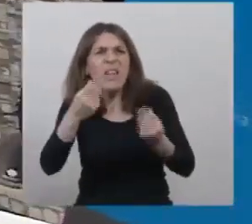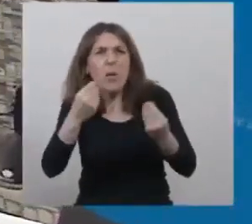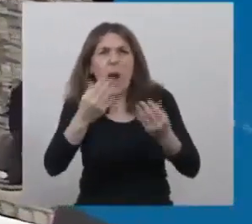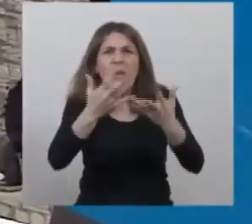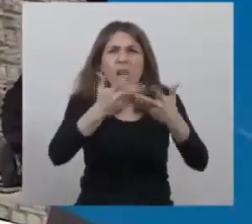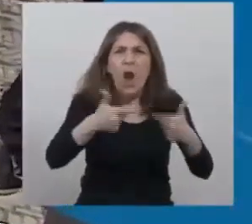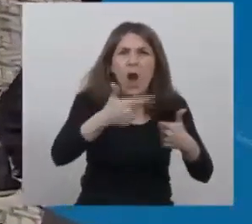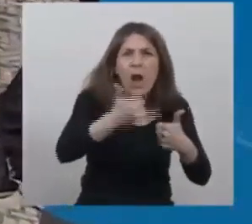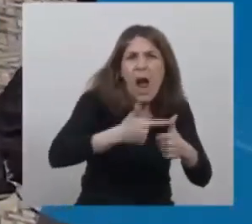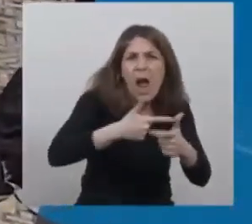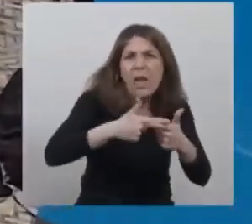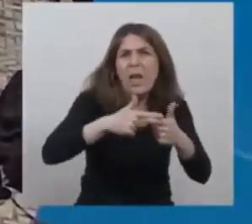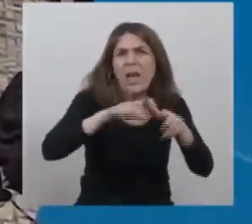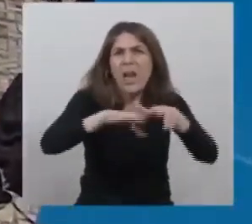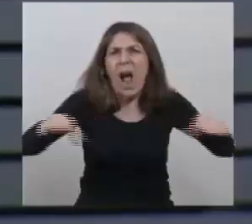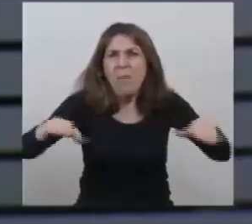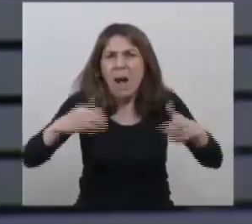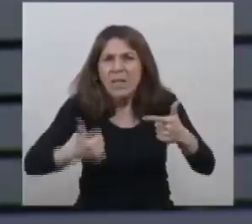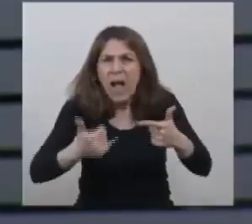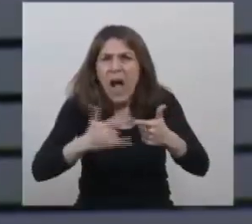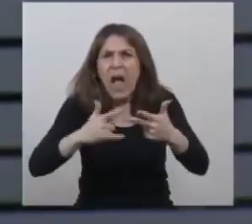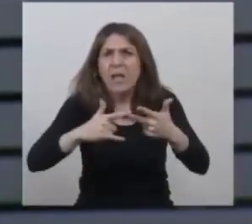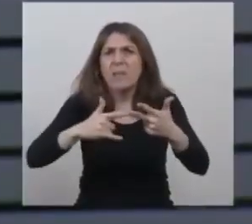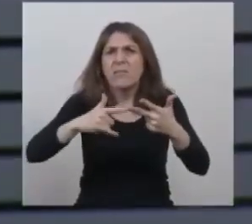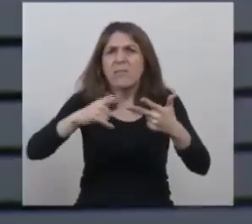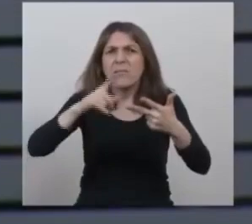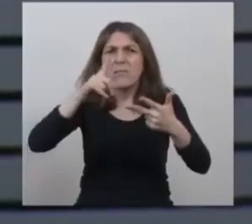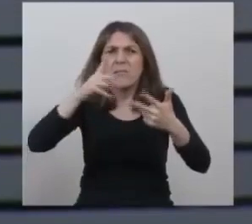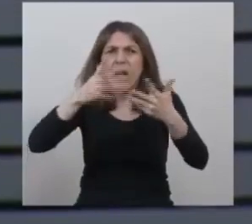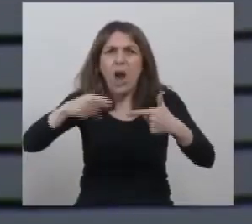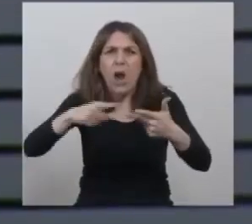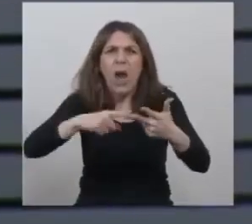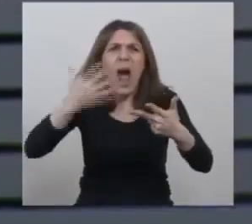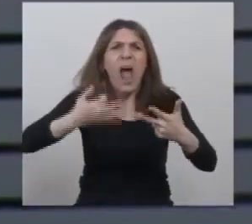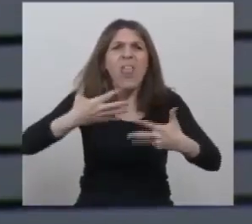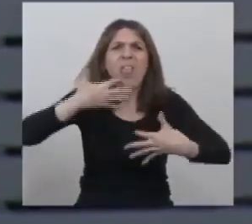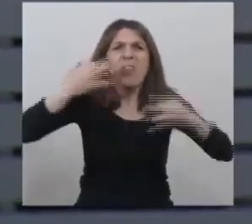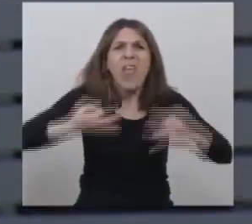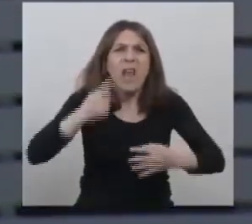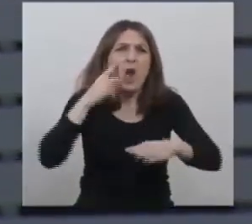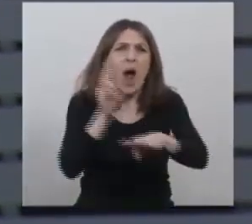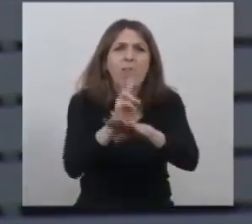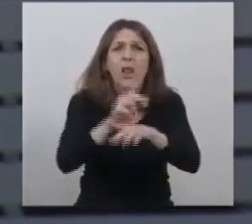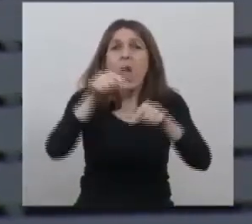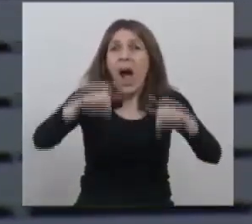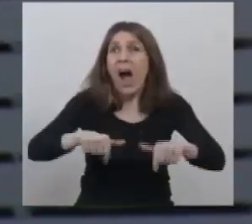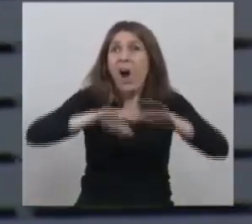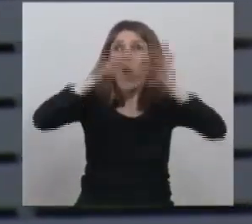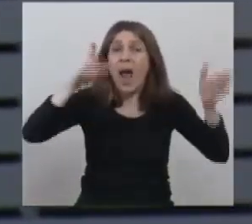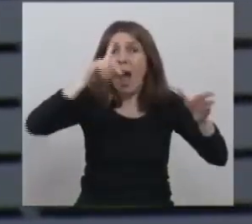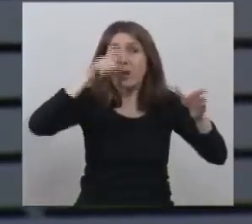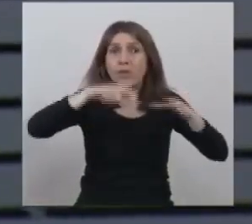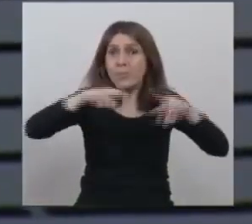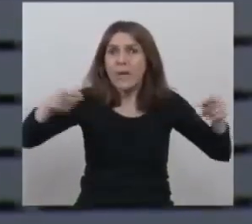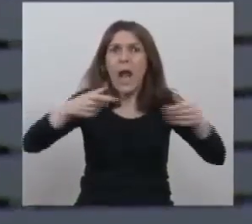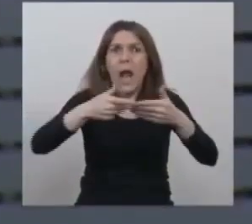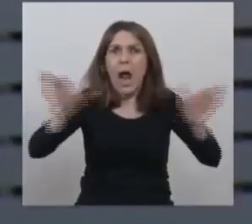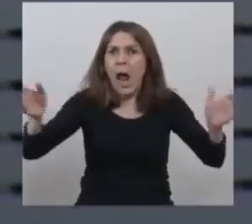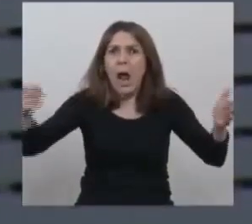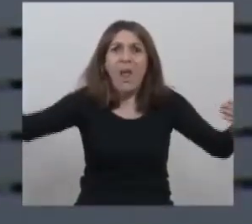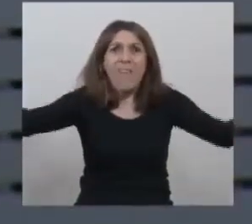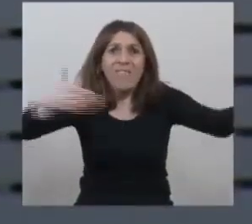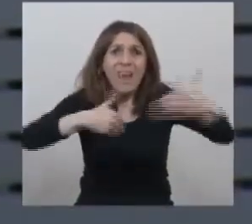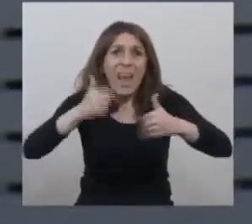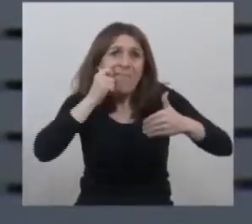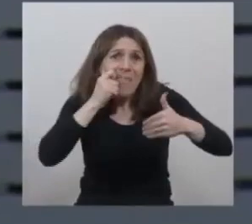equipamiento, hay dignidad. A cada abuela y abuelo que entra acá, ahora se los trata bien. Se los trata como si